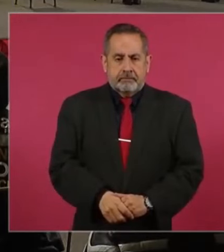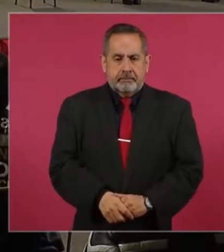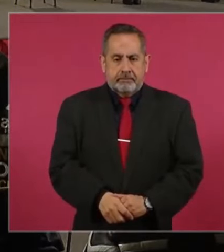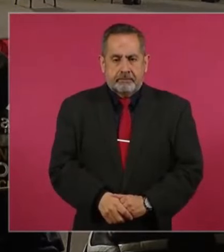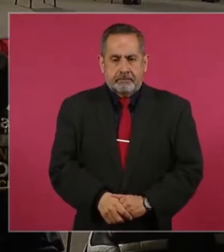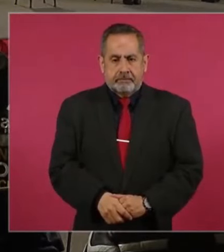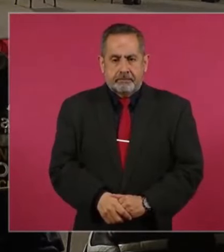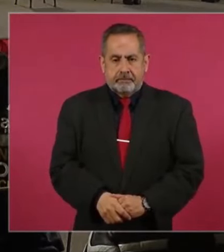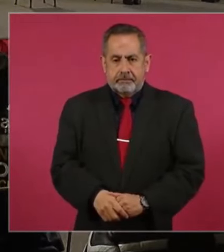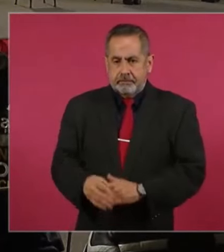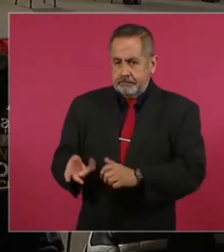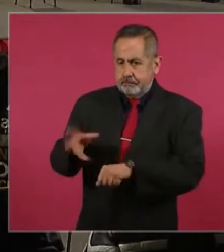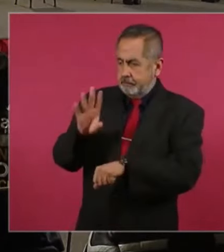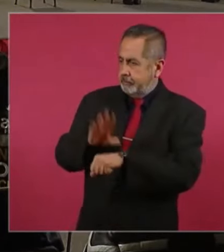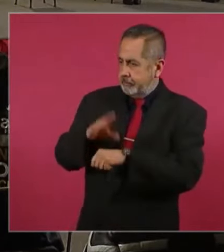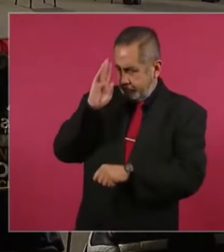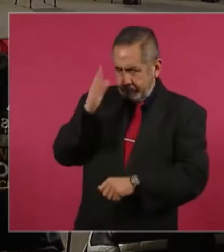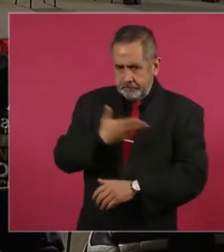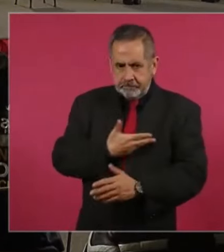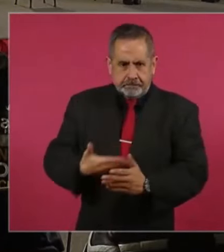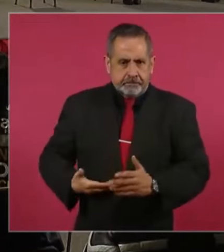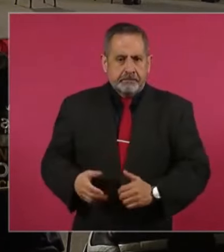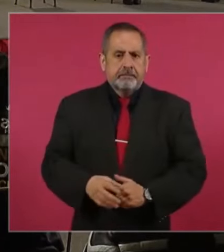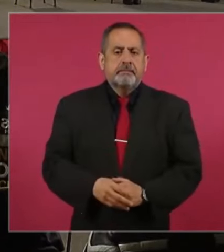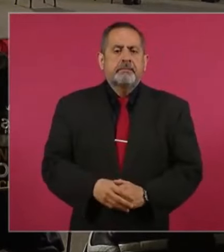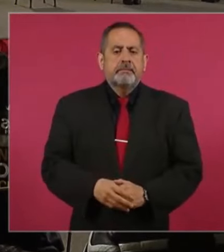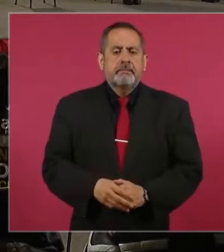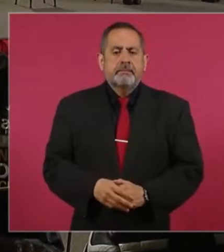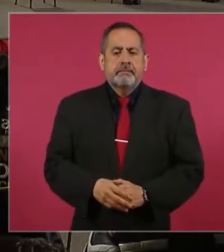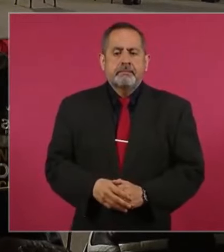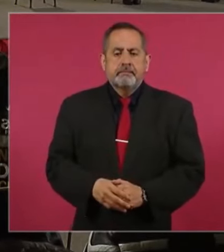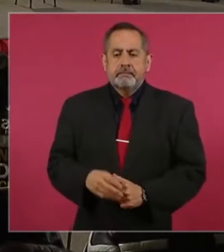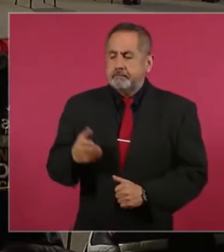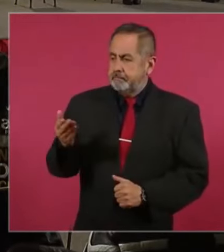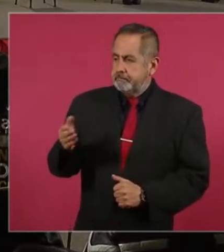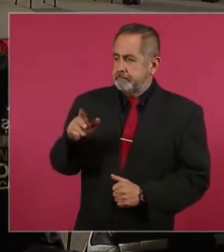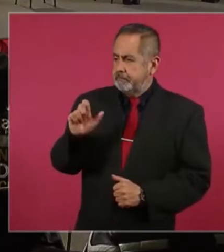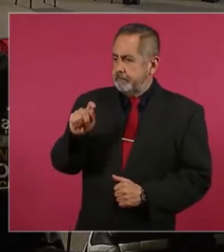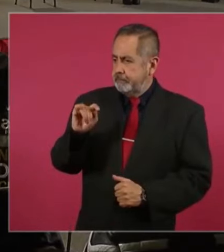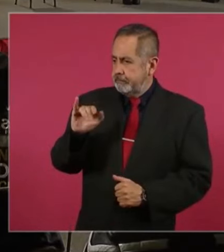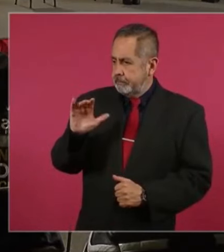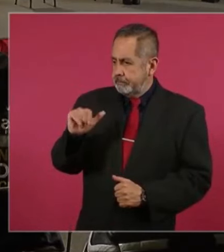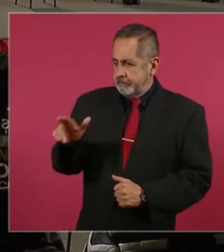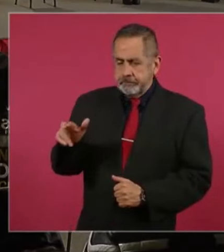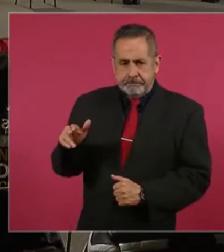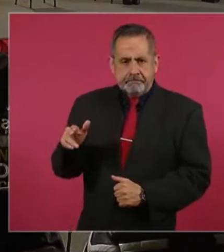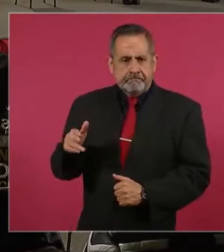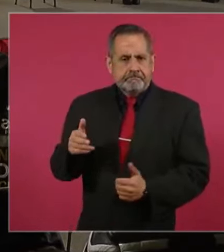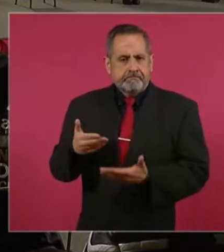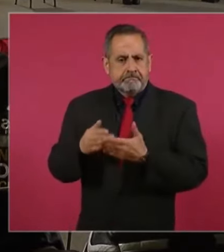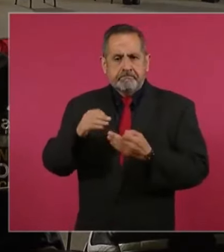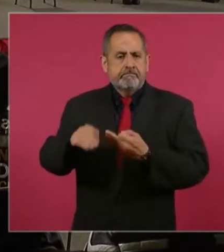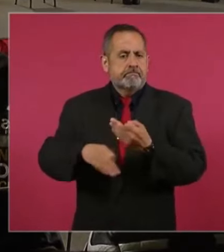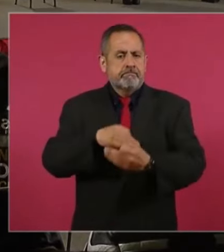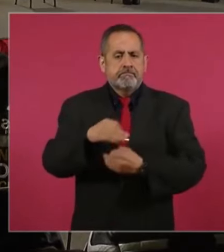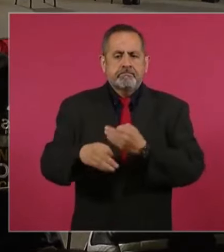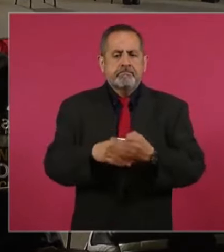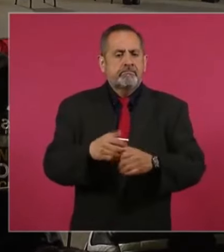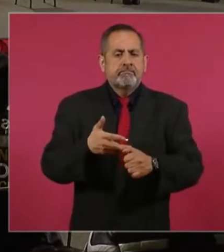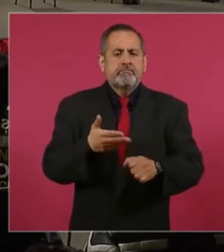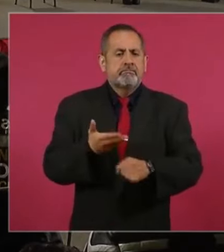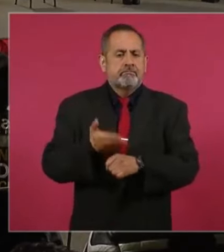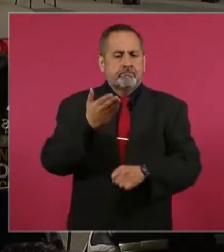Con su permiso, señor presidente, maestra Leticia. Tengan todas y todos ustedes